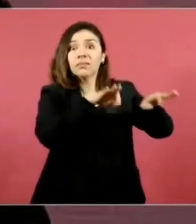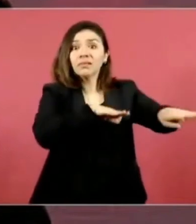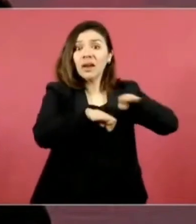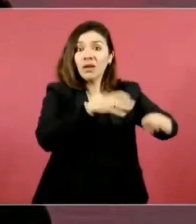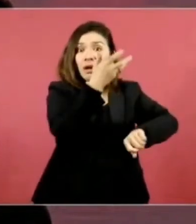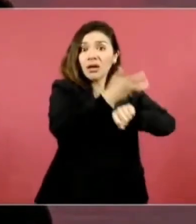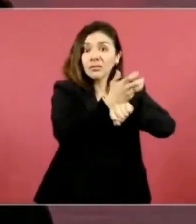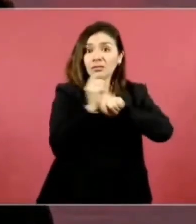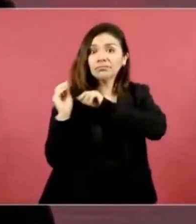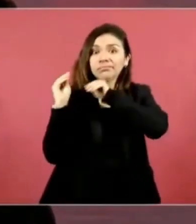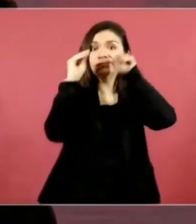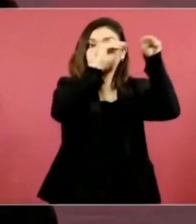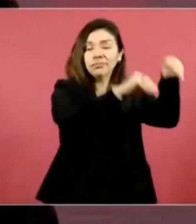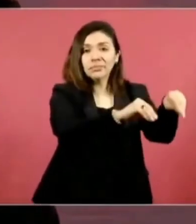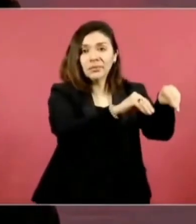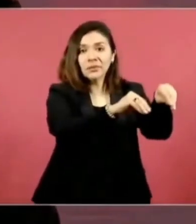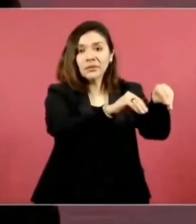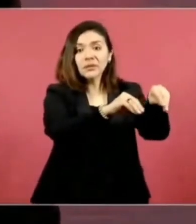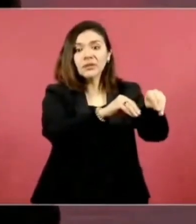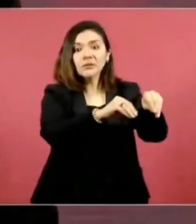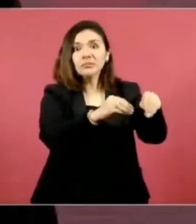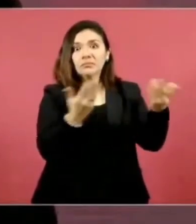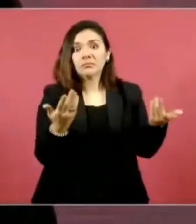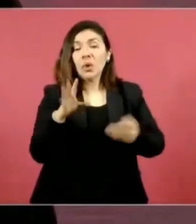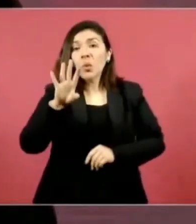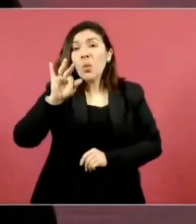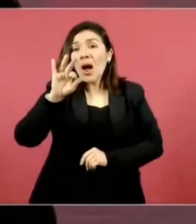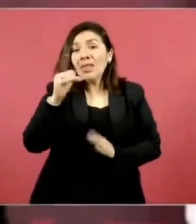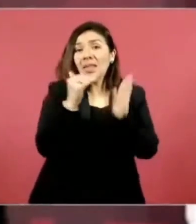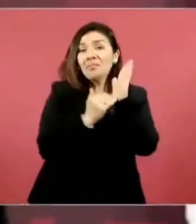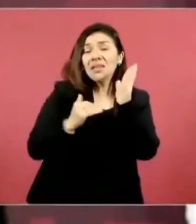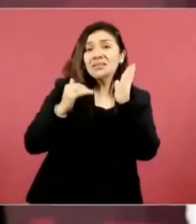Estados Unidos 40 millones